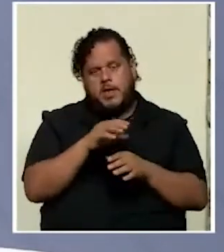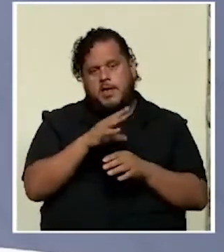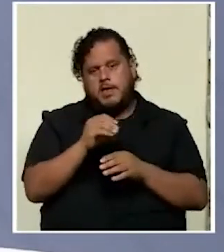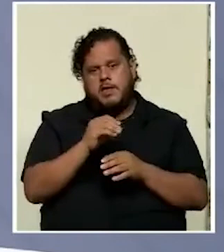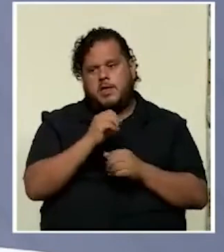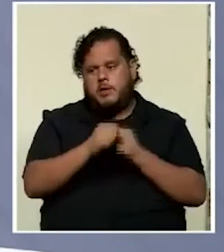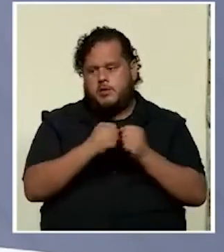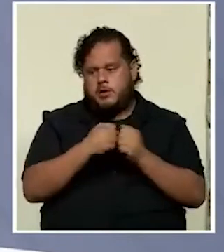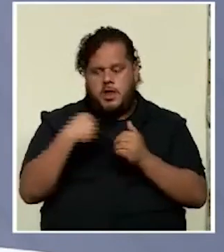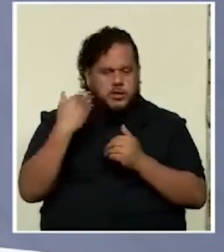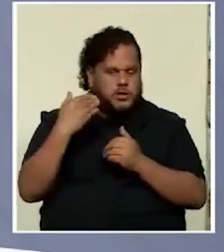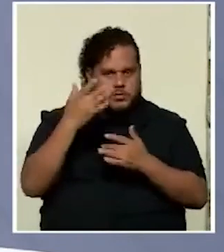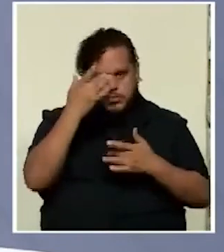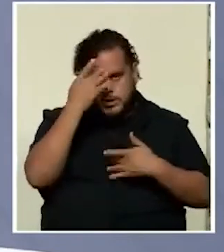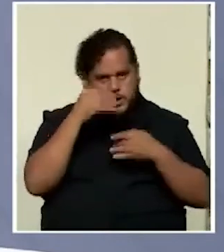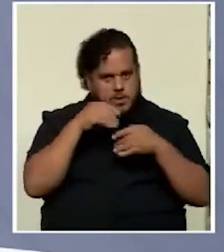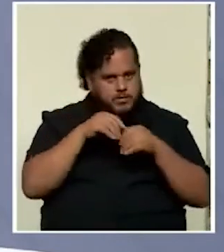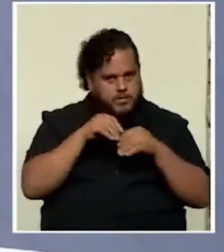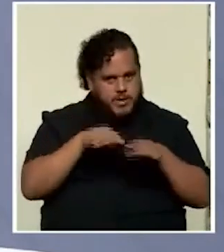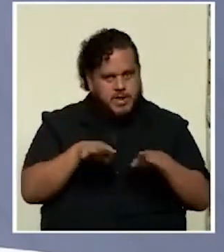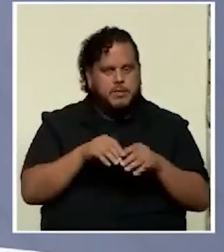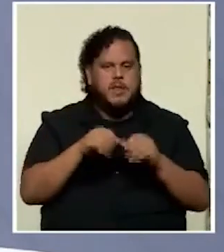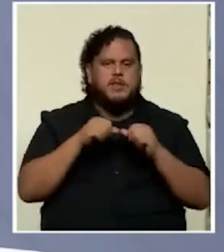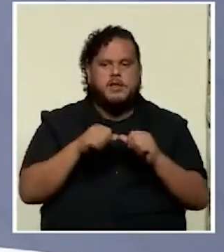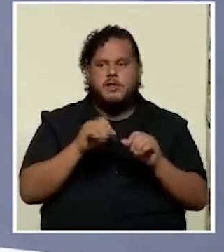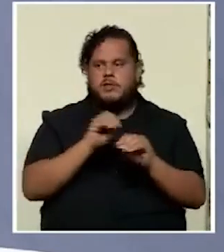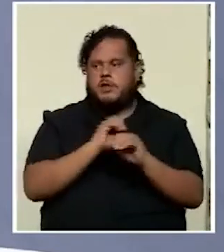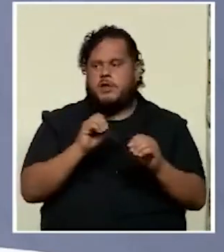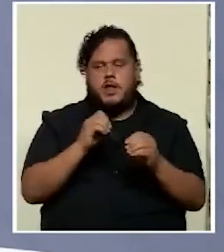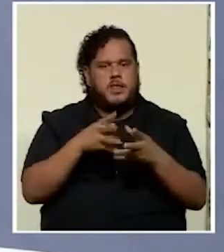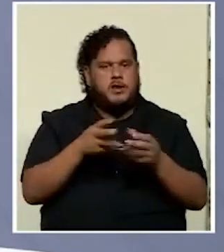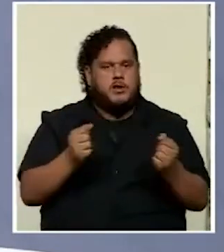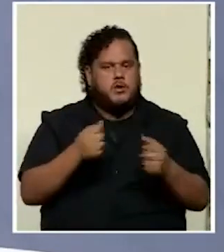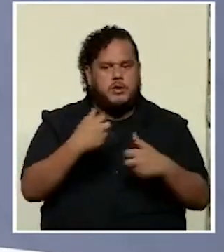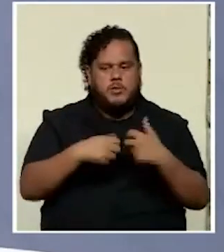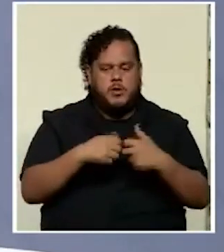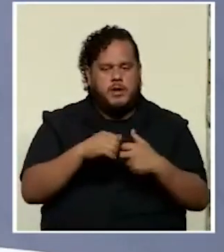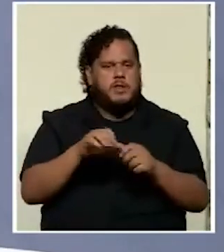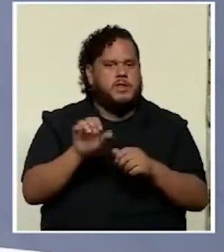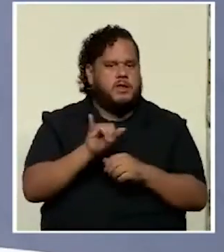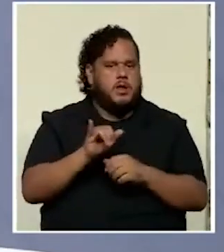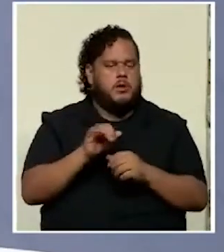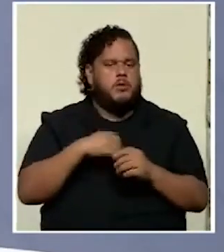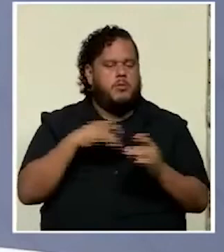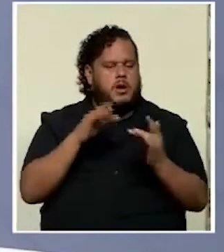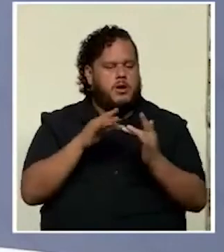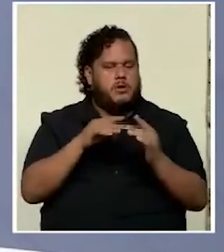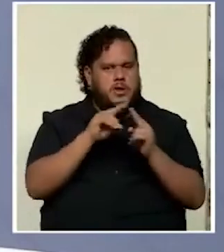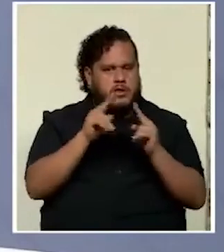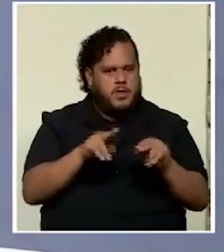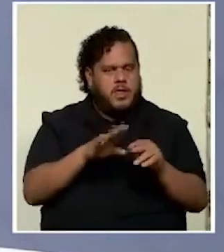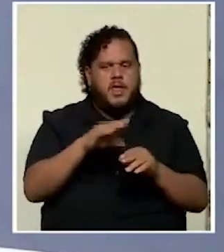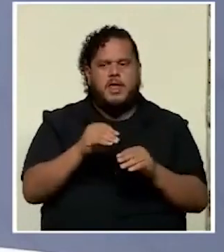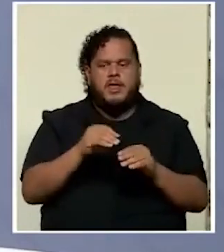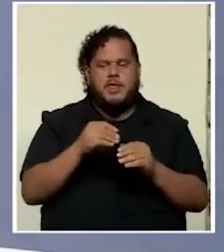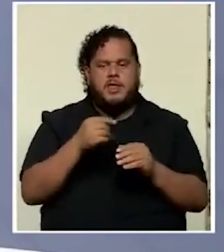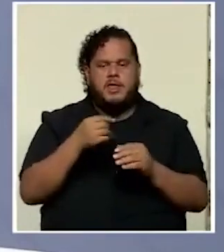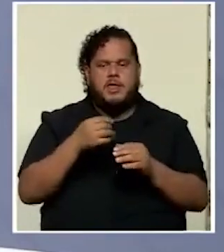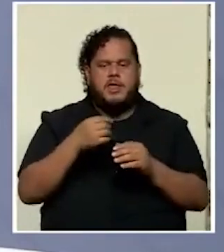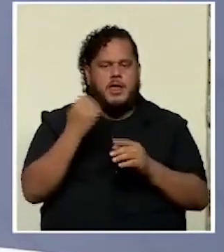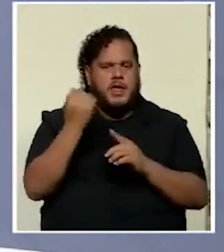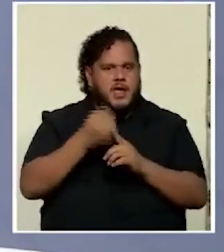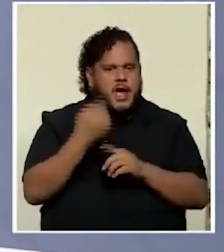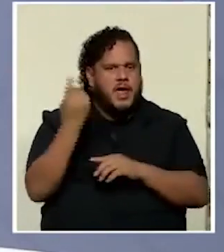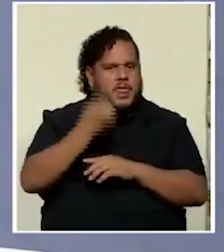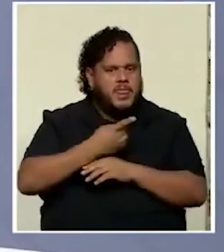después de la pandemia seguimos sin resolver problemas como la conectividad y cada día que pasa Álvaro la desigualdad se profundiza